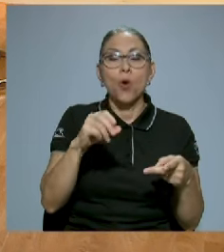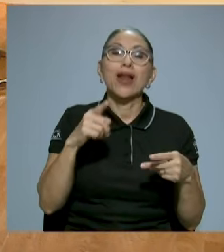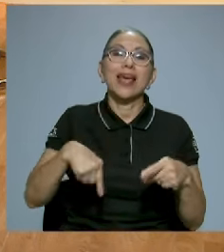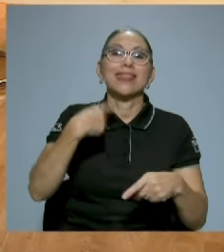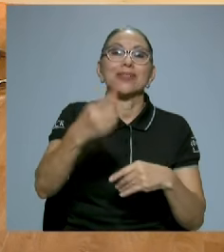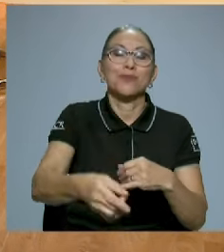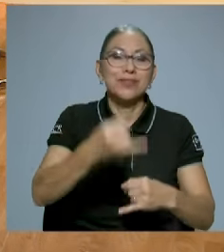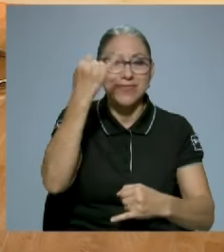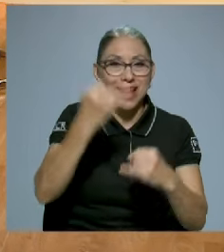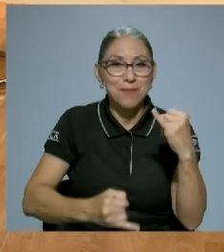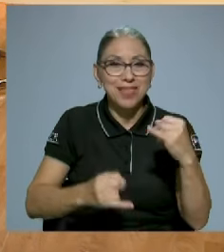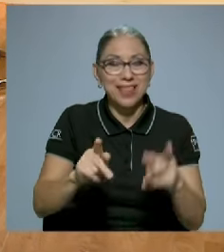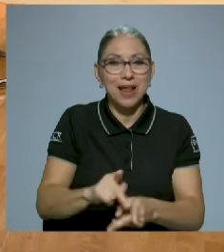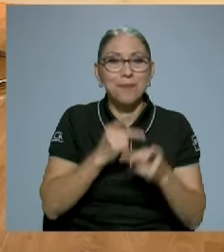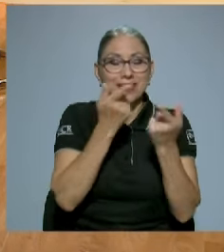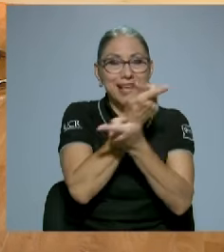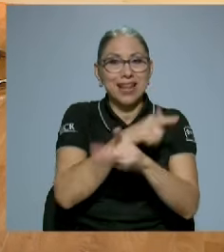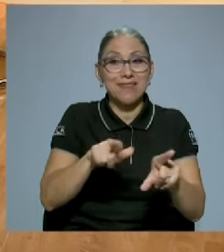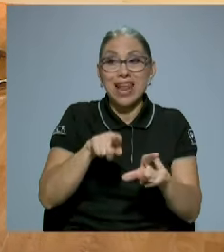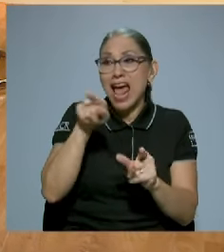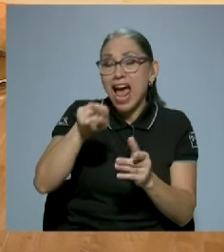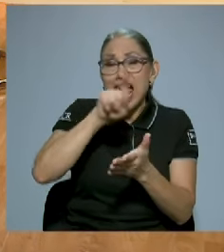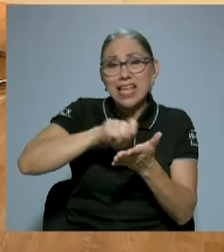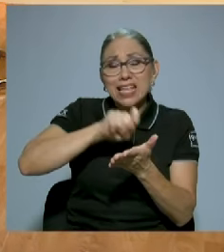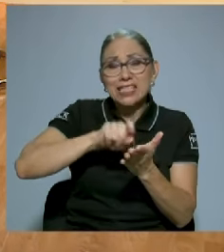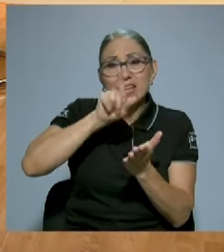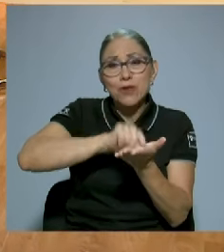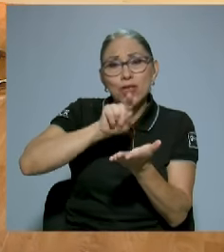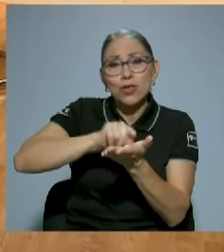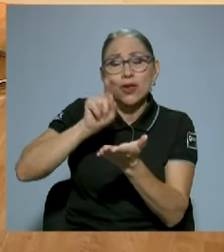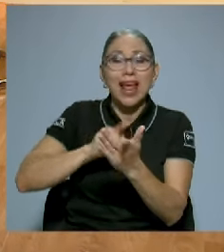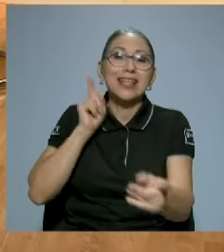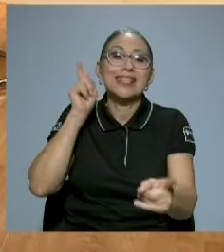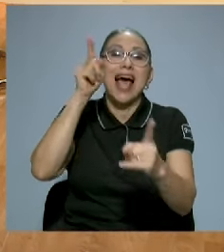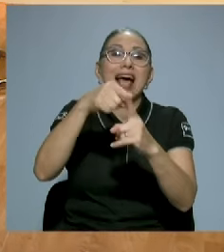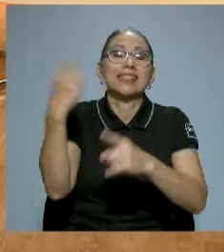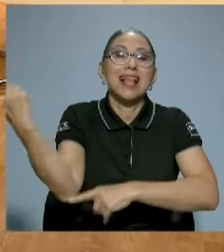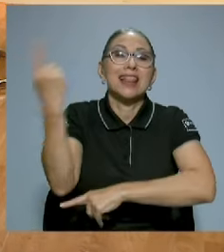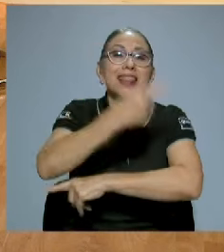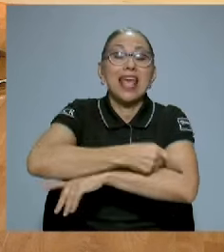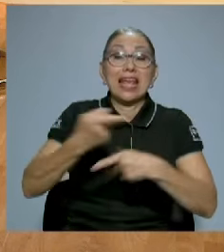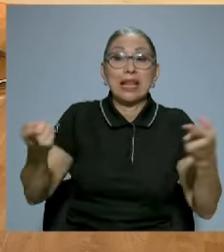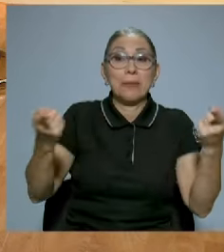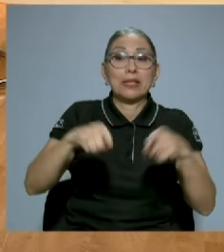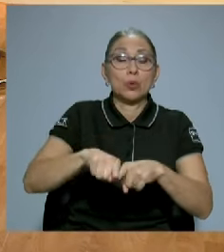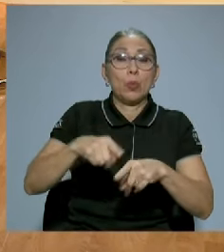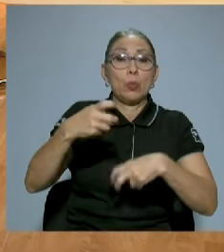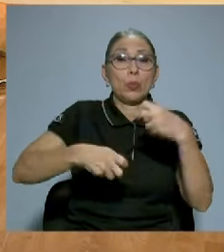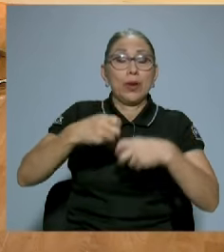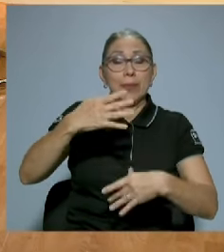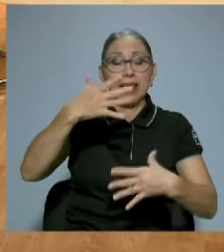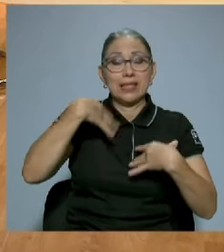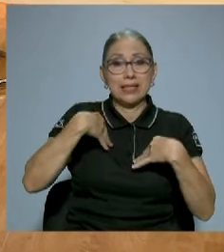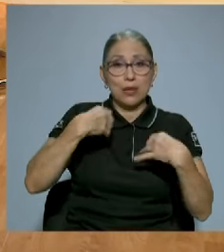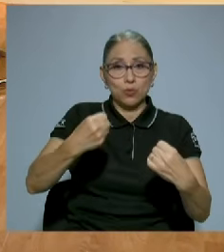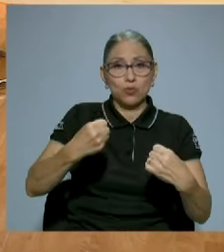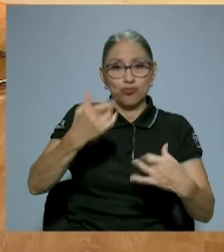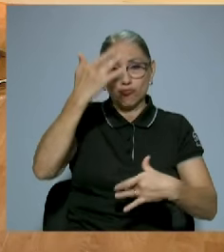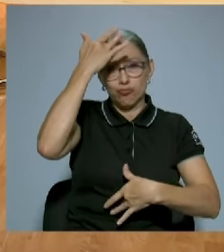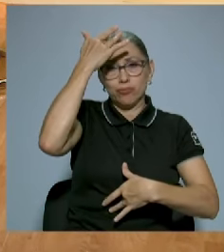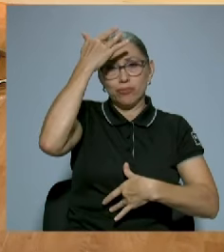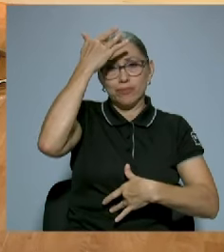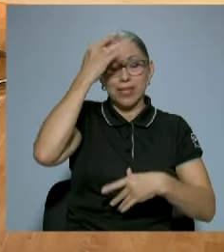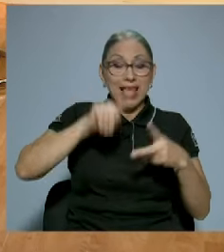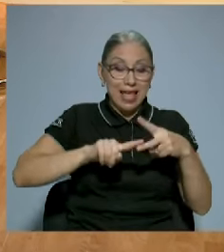escribió los editoriales hasta el día en que tuvo ese percance. Y a partir del 40 y hasta